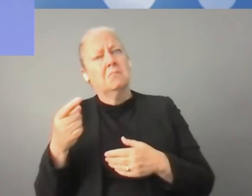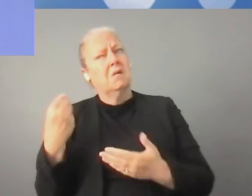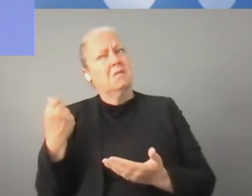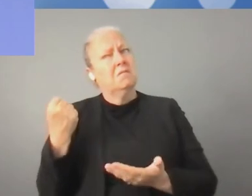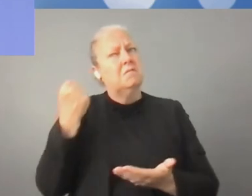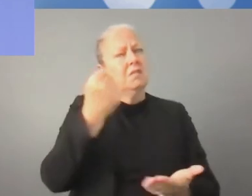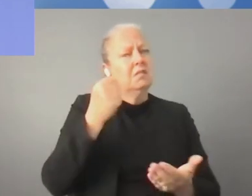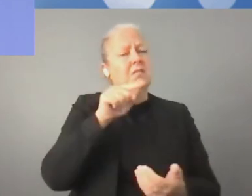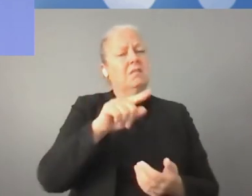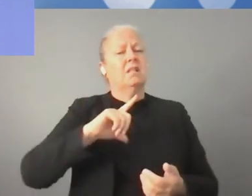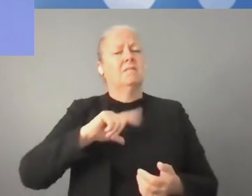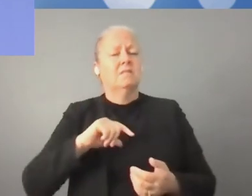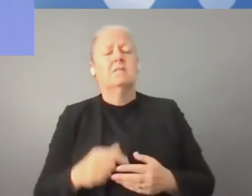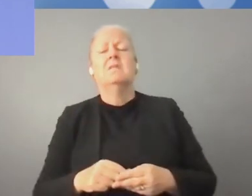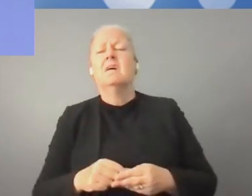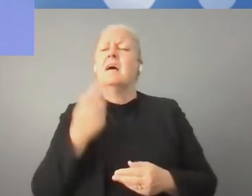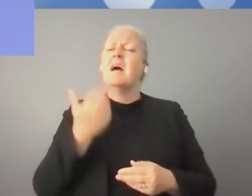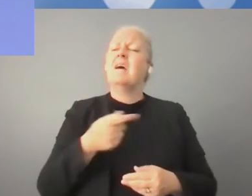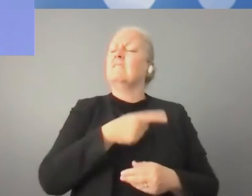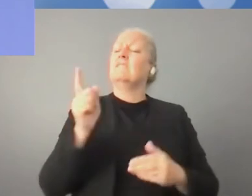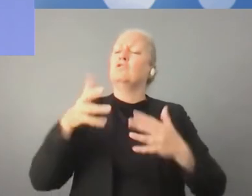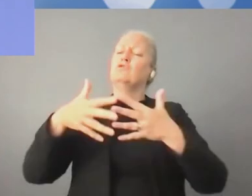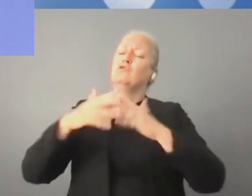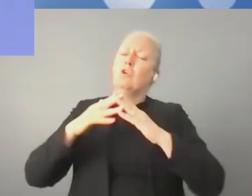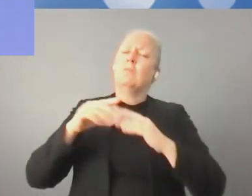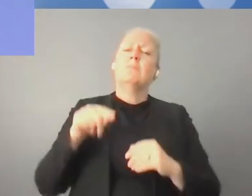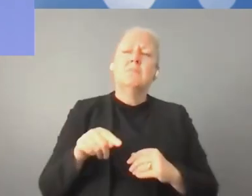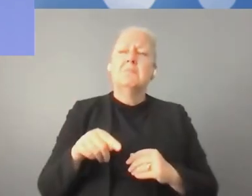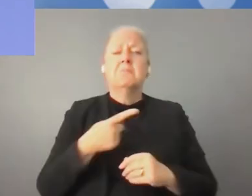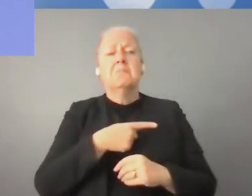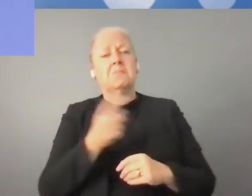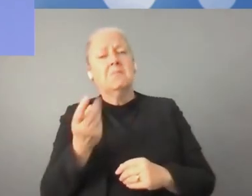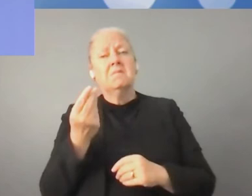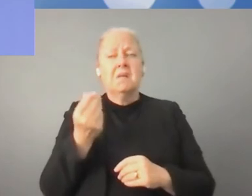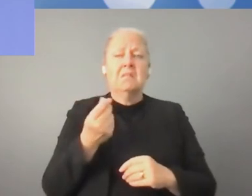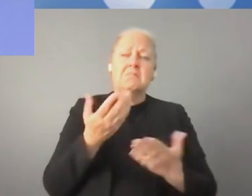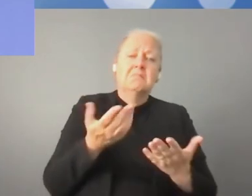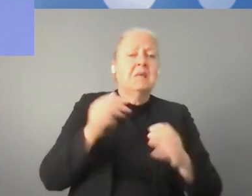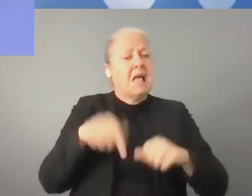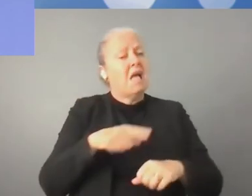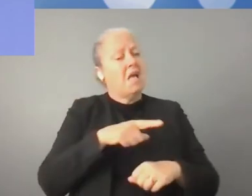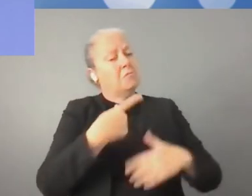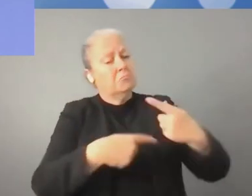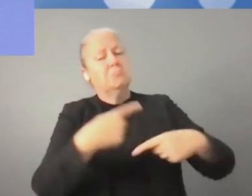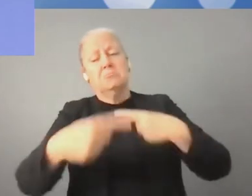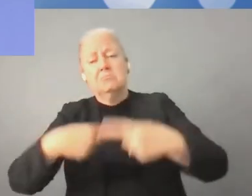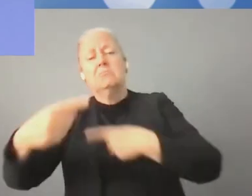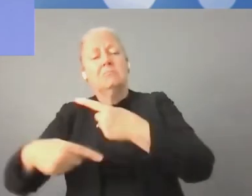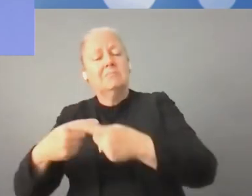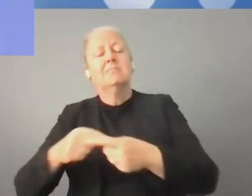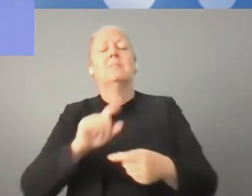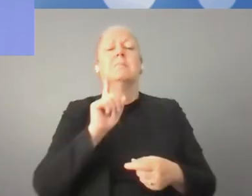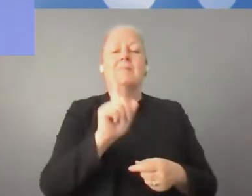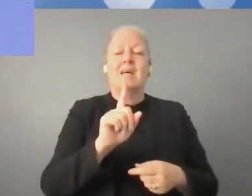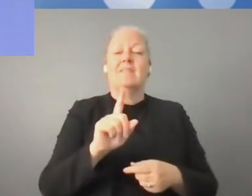sincero y decir que preparándome para este debate, he consultado con